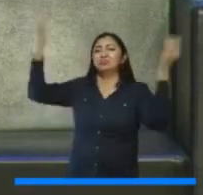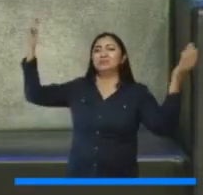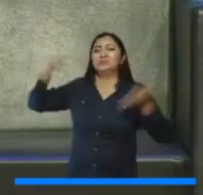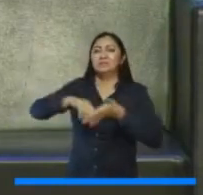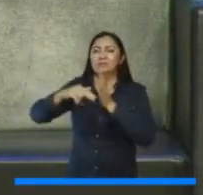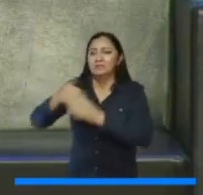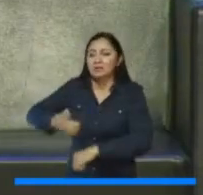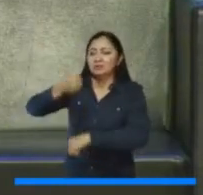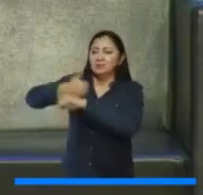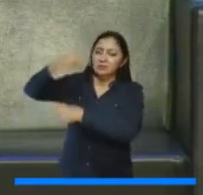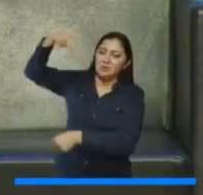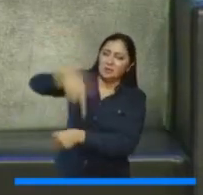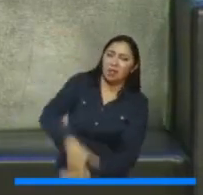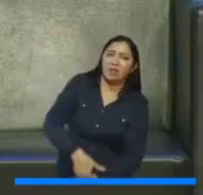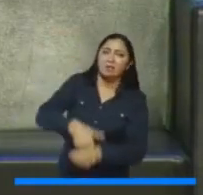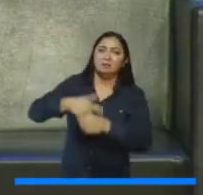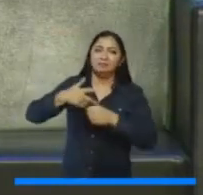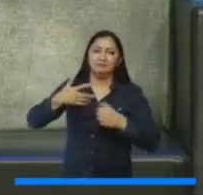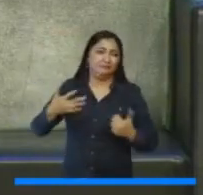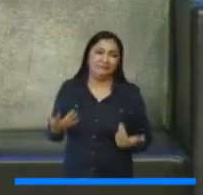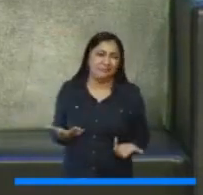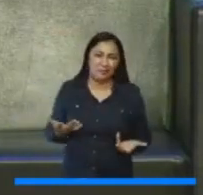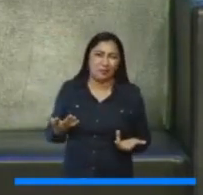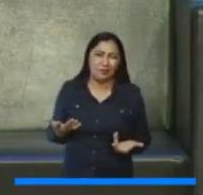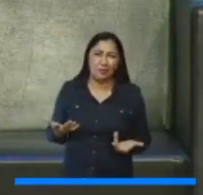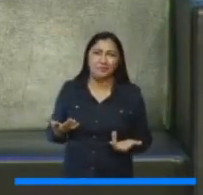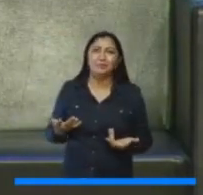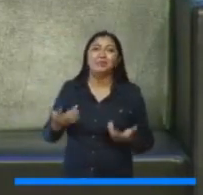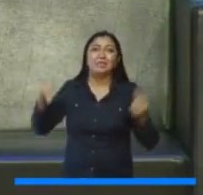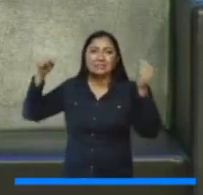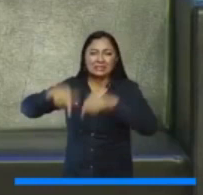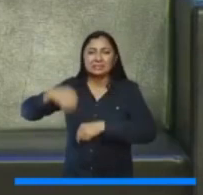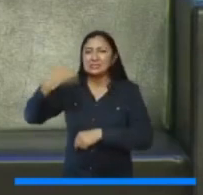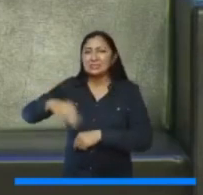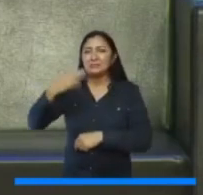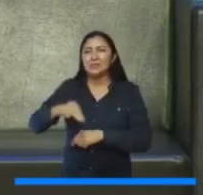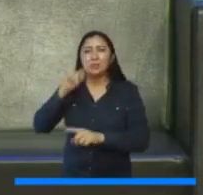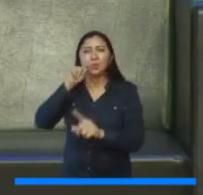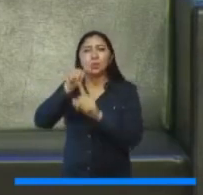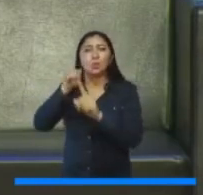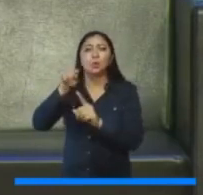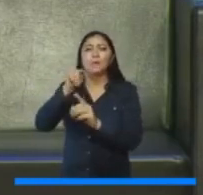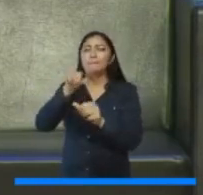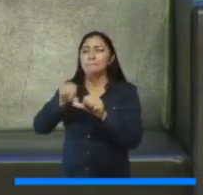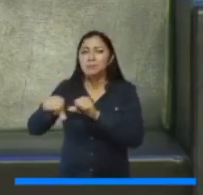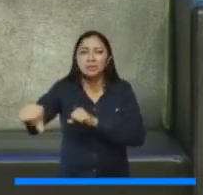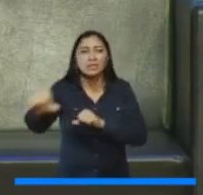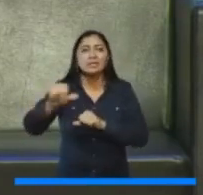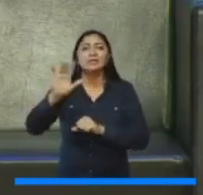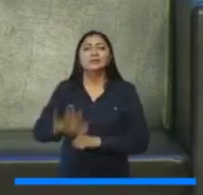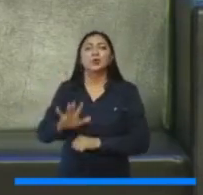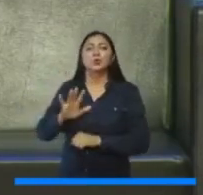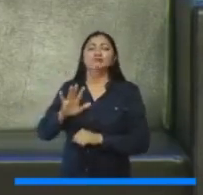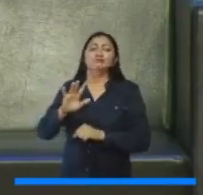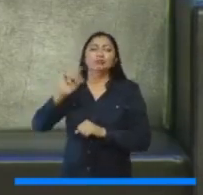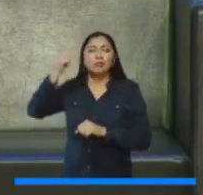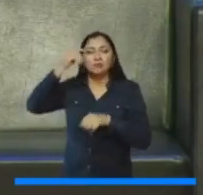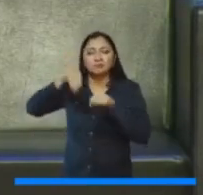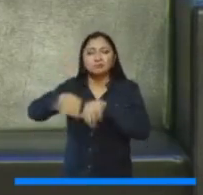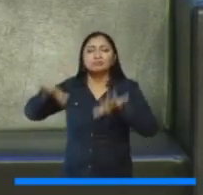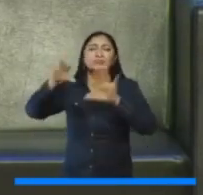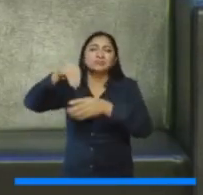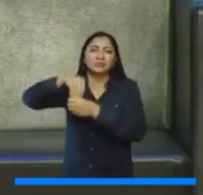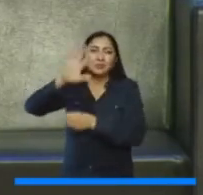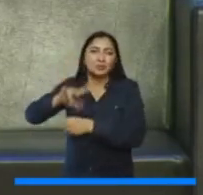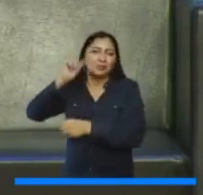digamos, es un factor siempre en tensión y permanente en la vida universitaria pública. Por razones